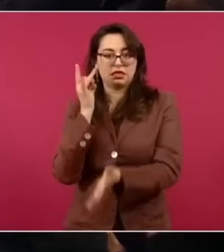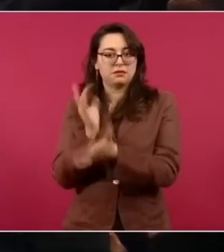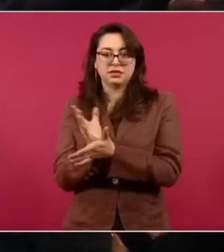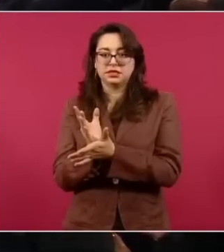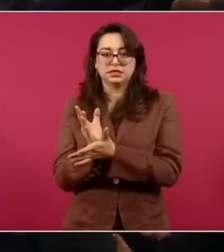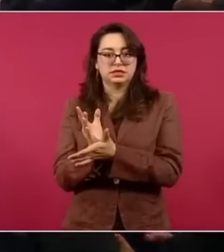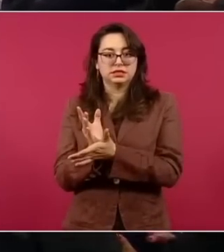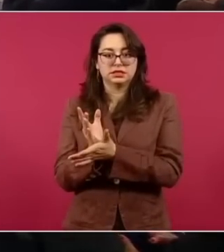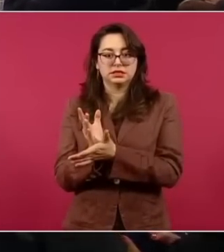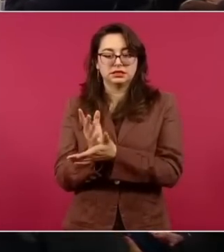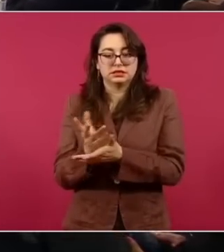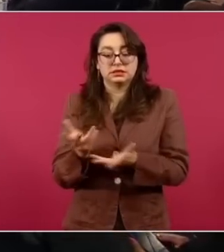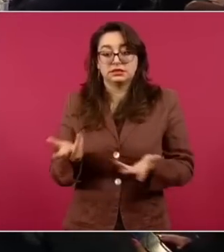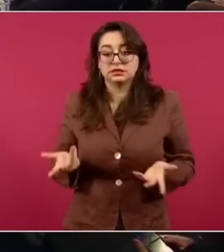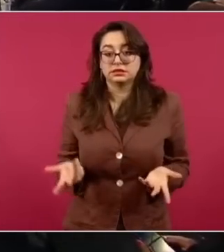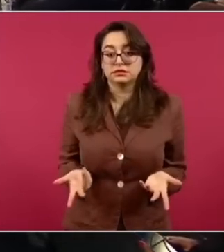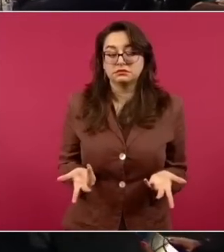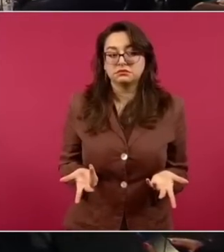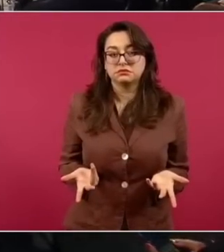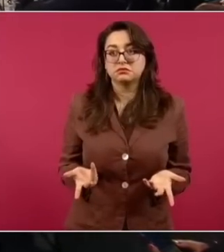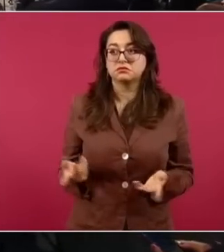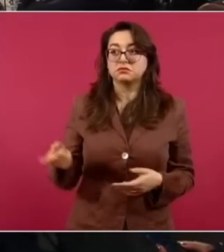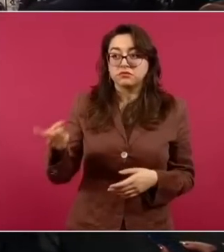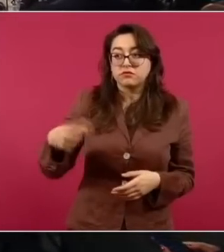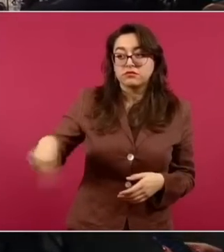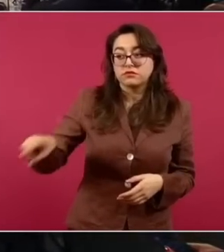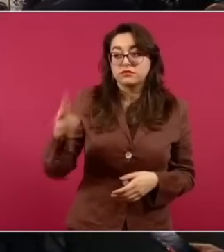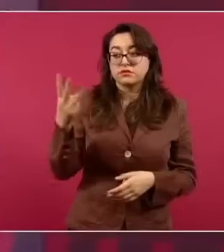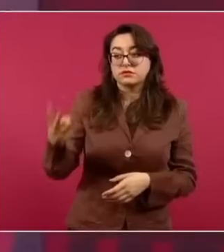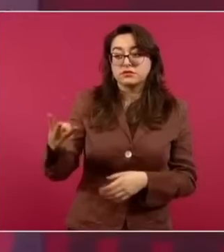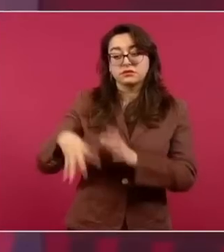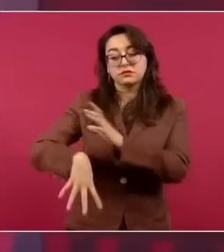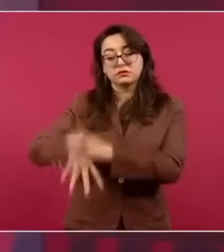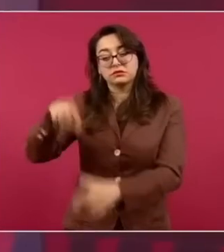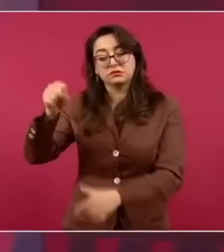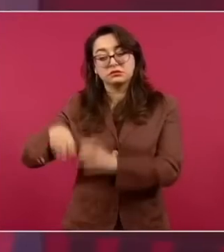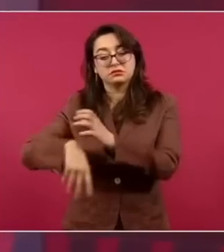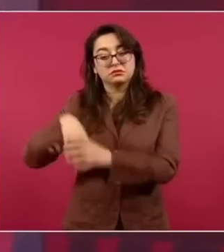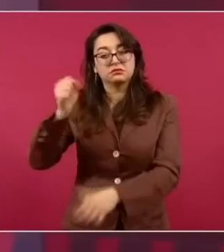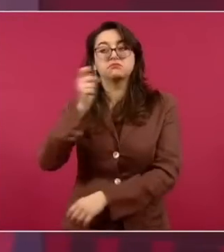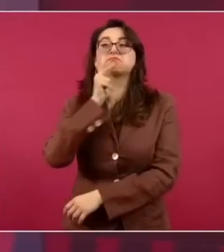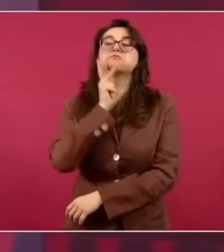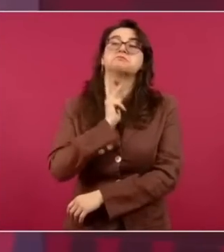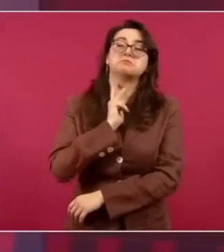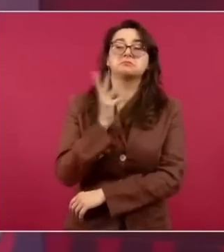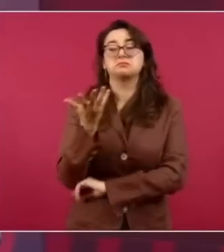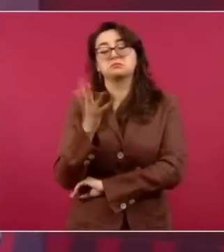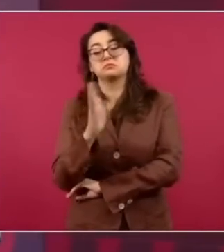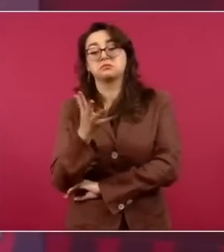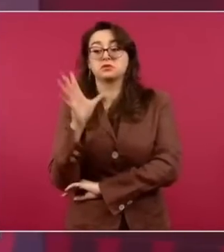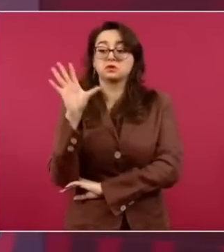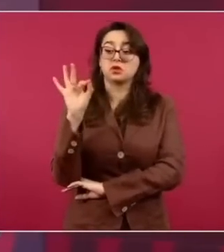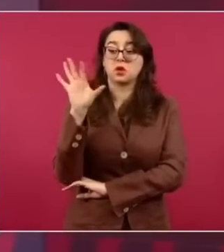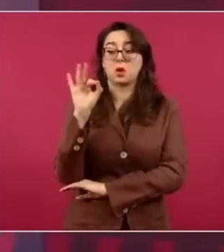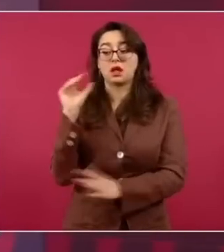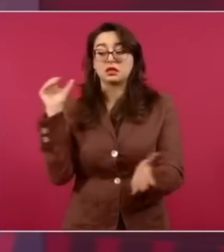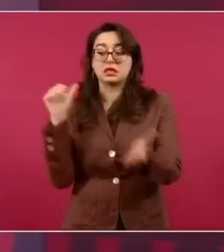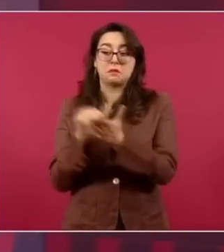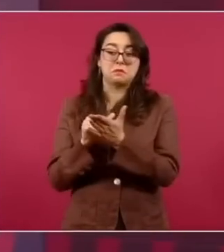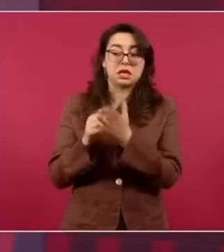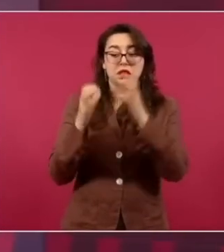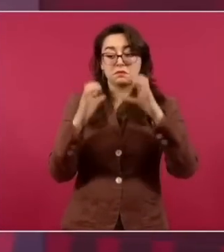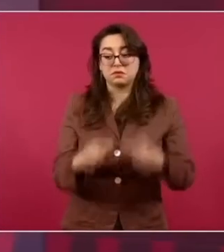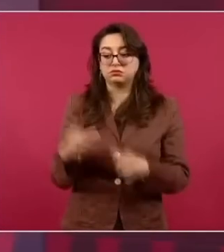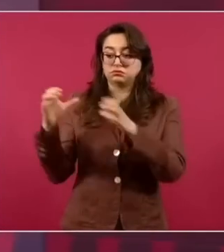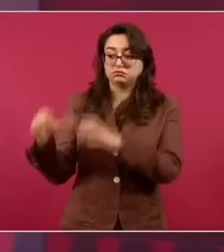En total deben de estar extrayendo como 40 mil barriles de los tres millones que ofrecieron.